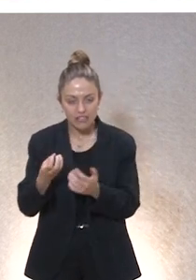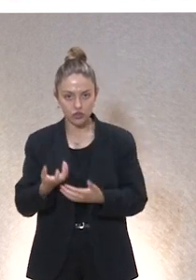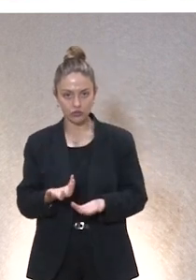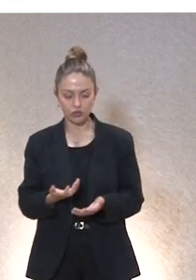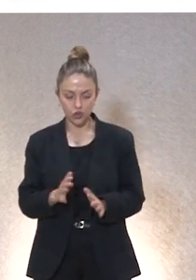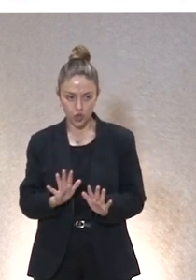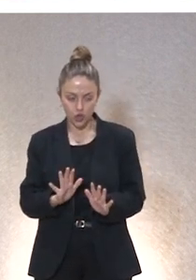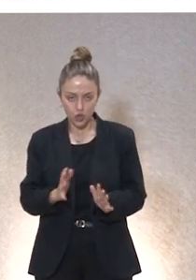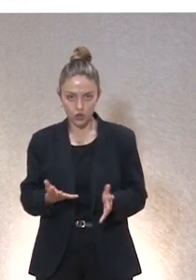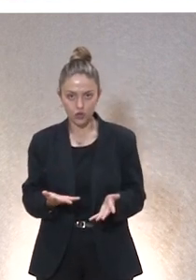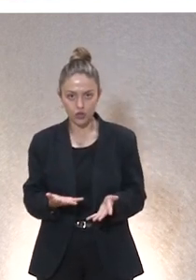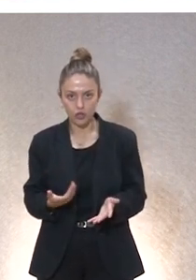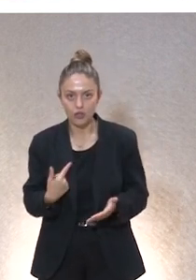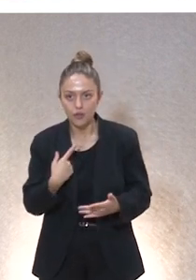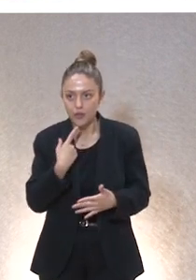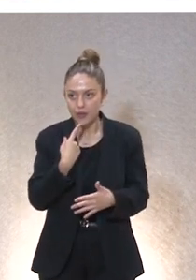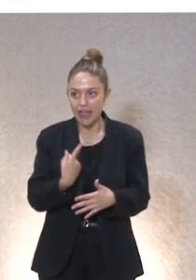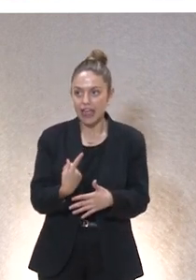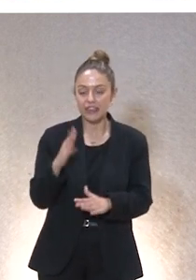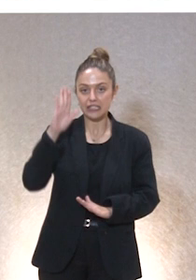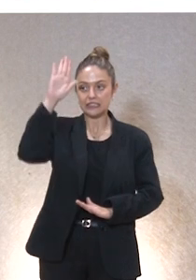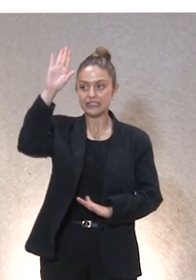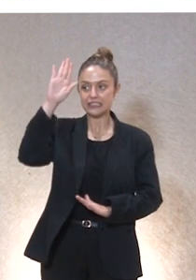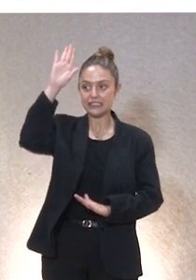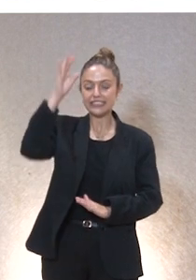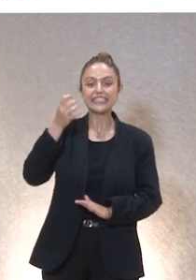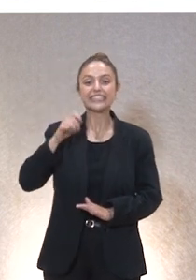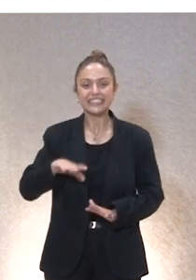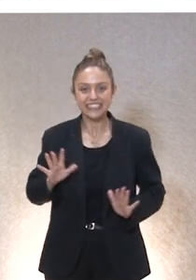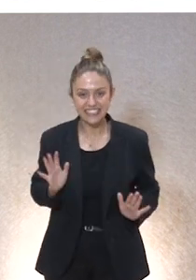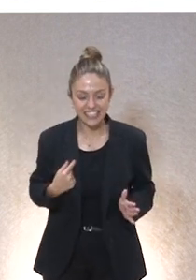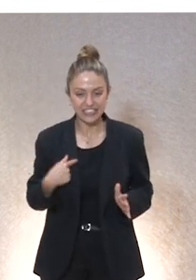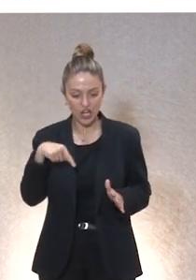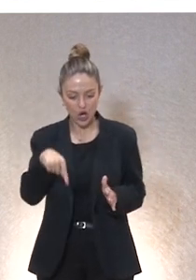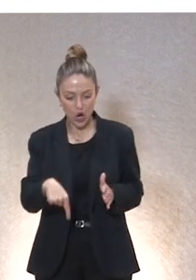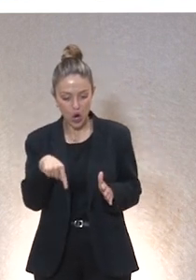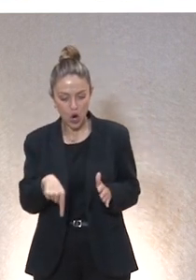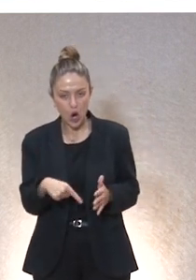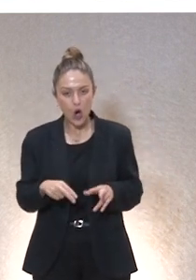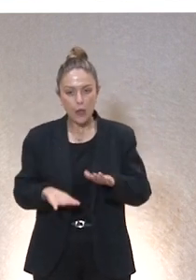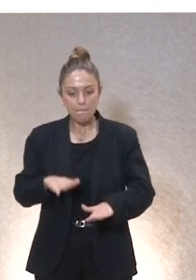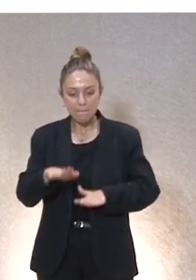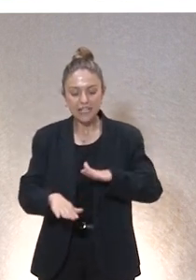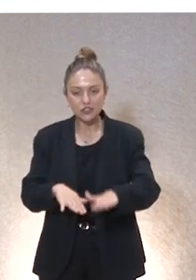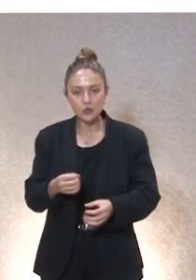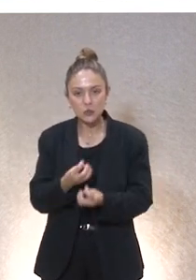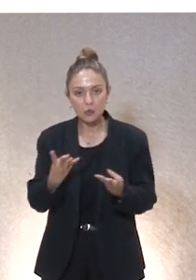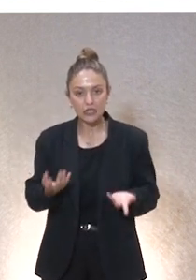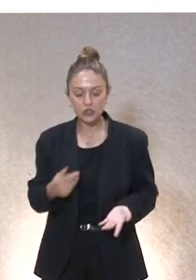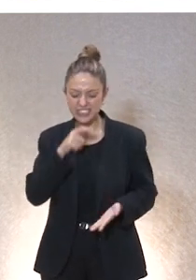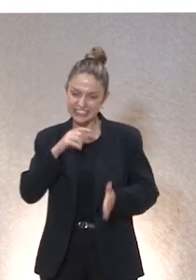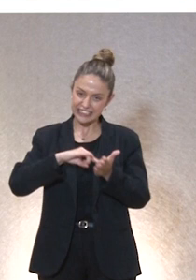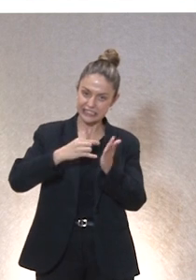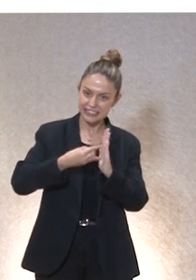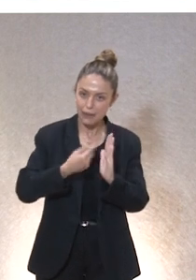No, no, no les voy a pedir que levanten la mano los que ya han mirado en el móvil porque, claro, no es que el sistema que tengo